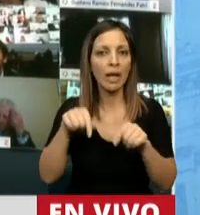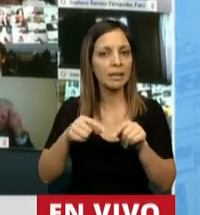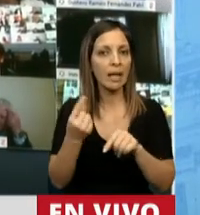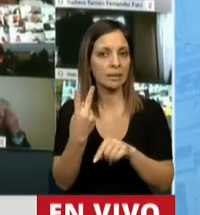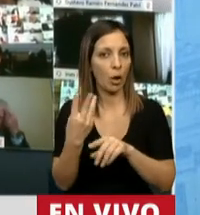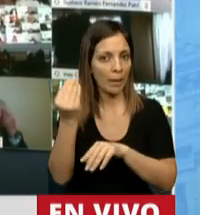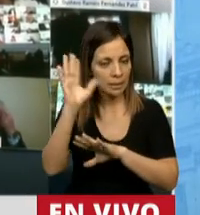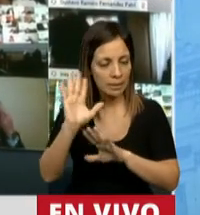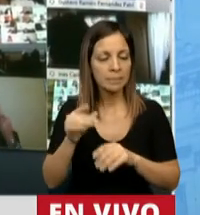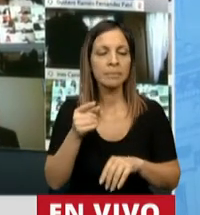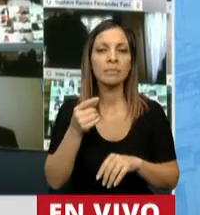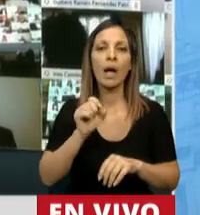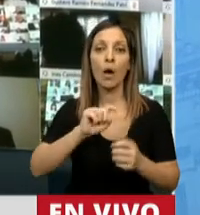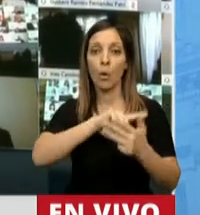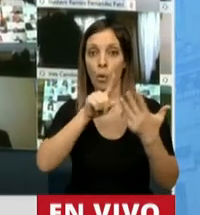Cuarto.